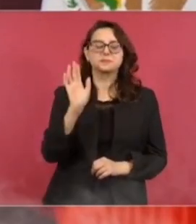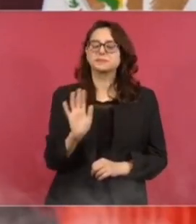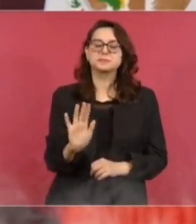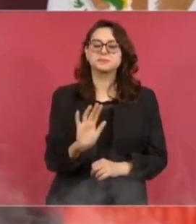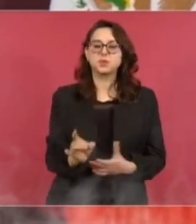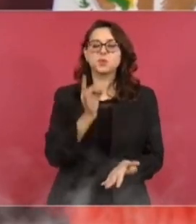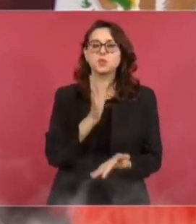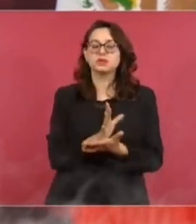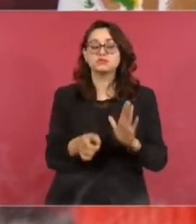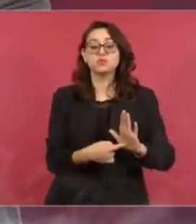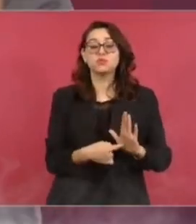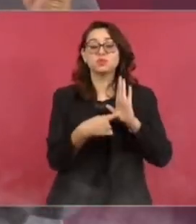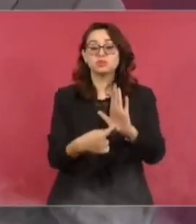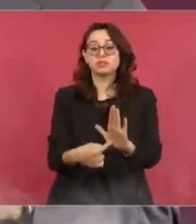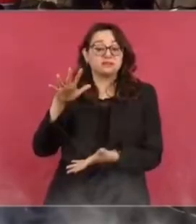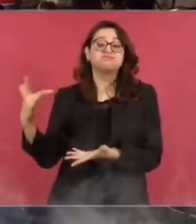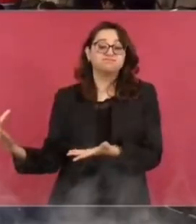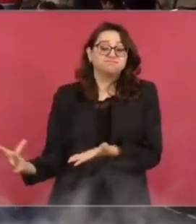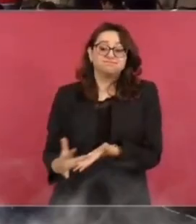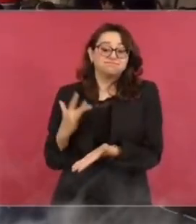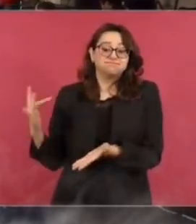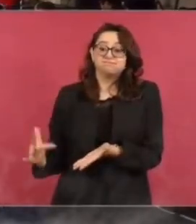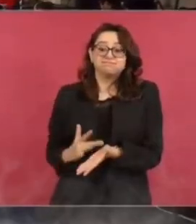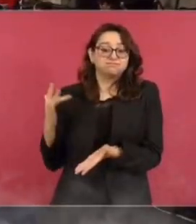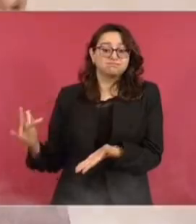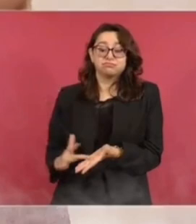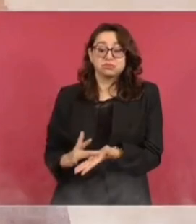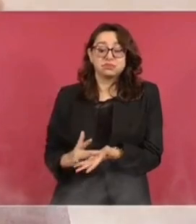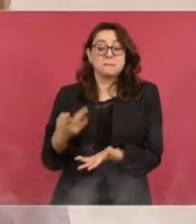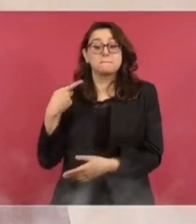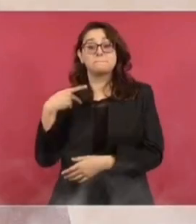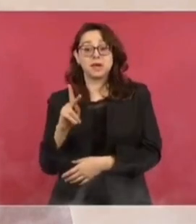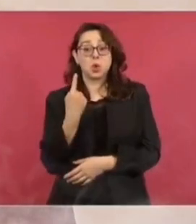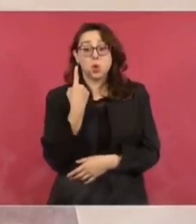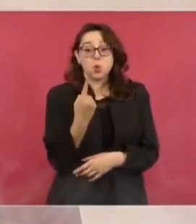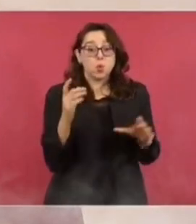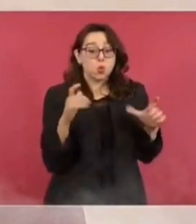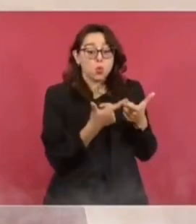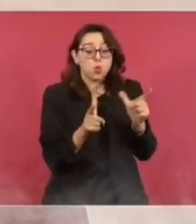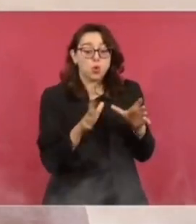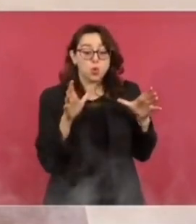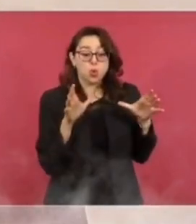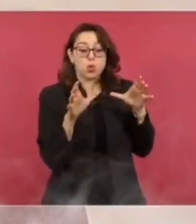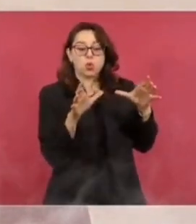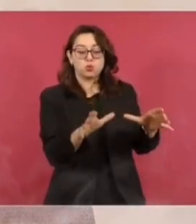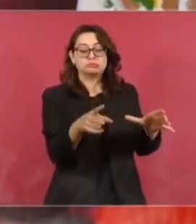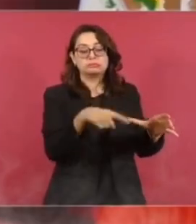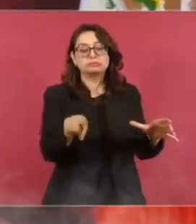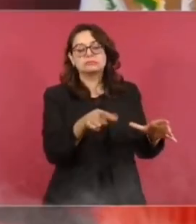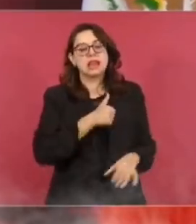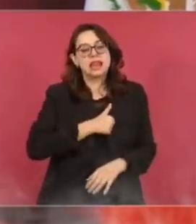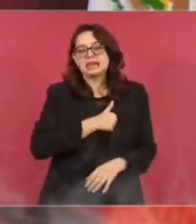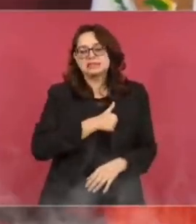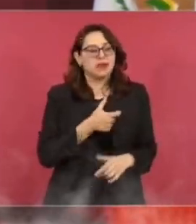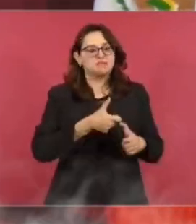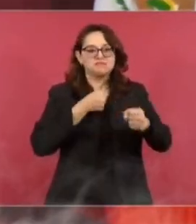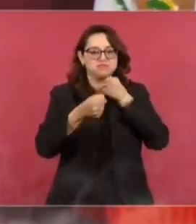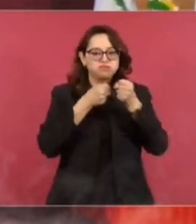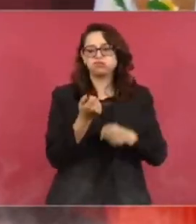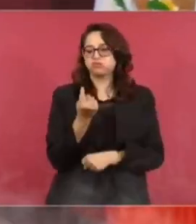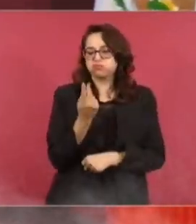sino porque hay ciertos sectores muy sometidos a un bombardeo permanente de medios